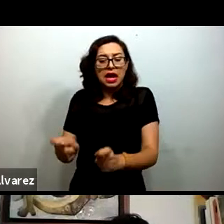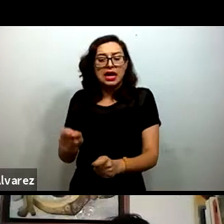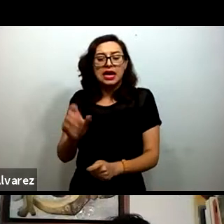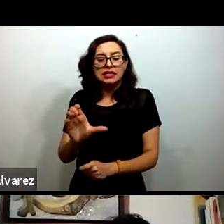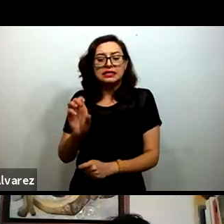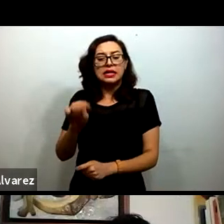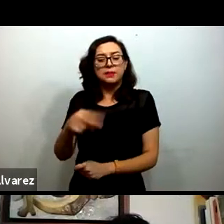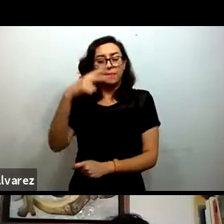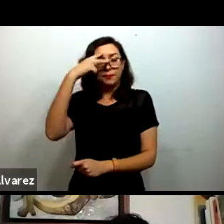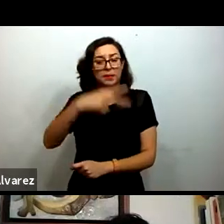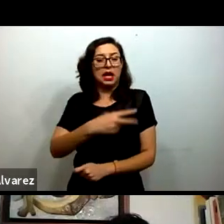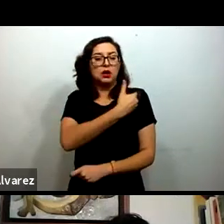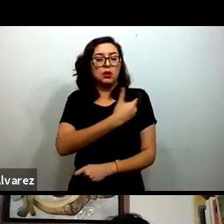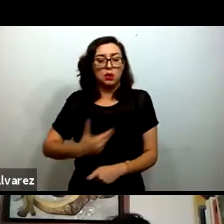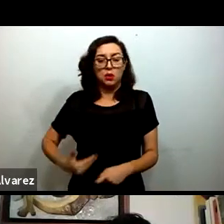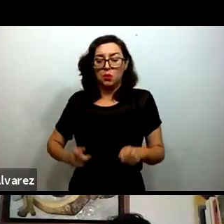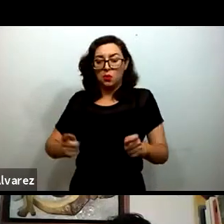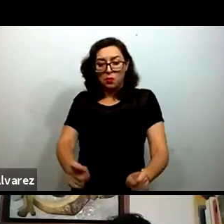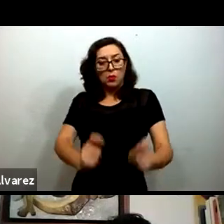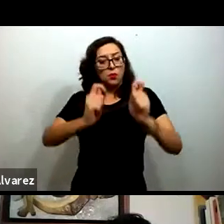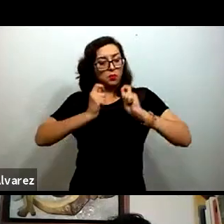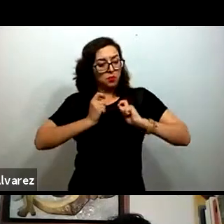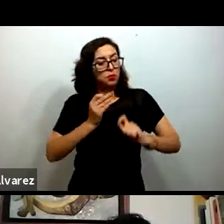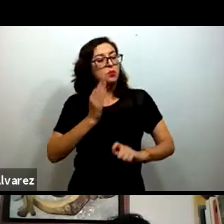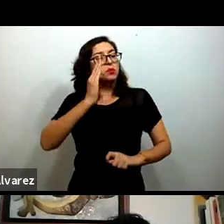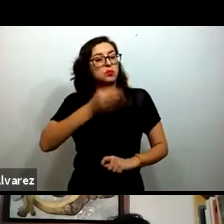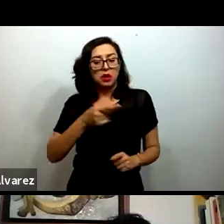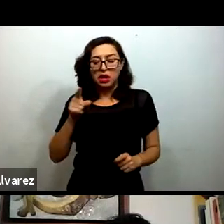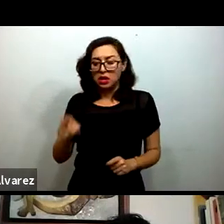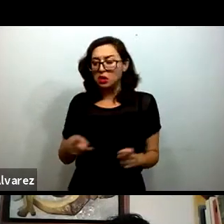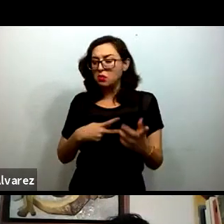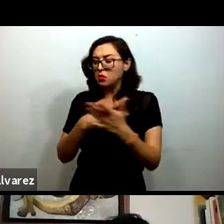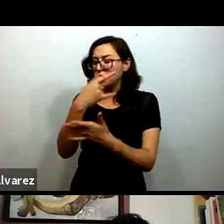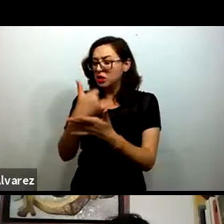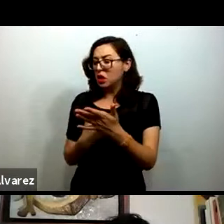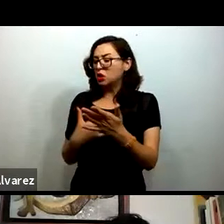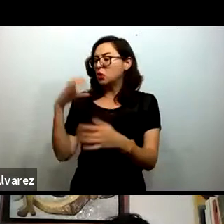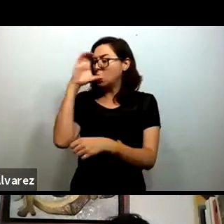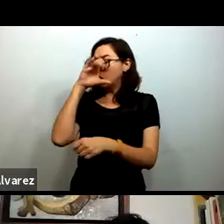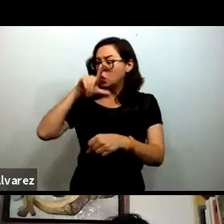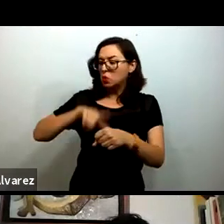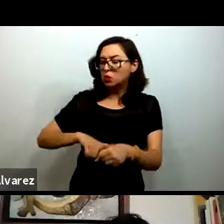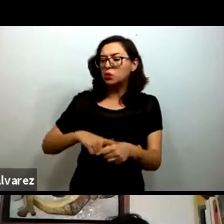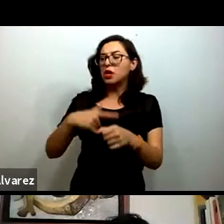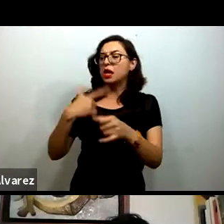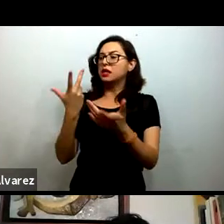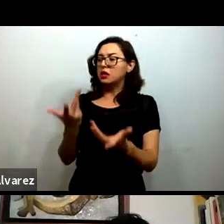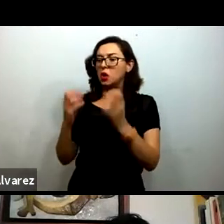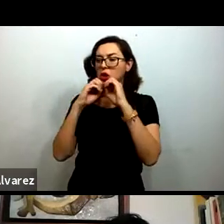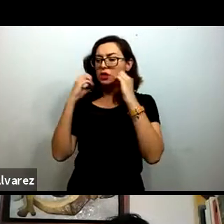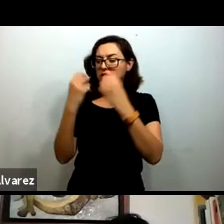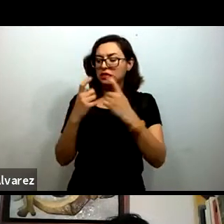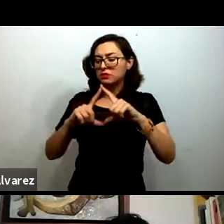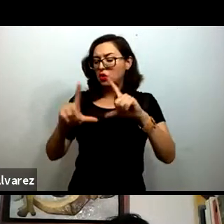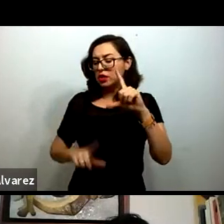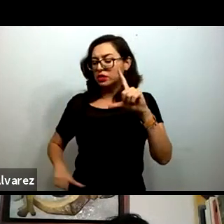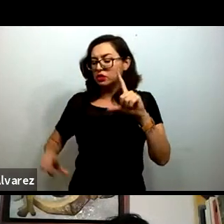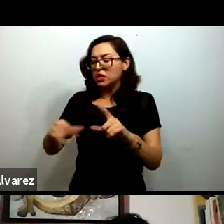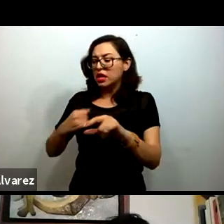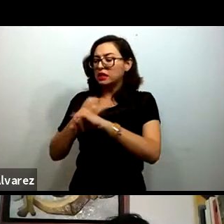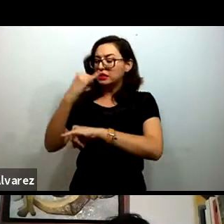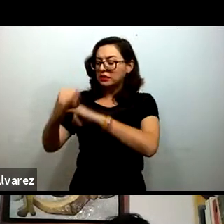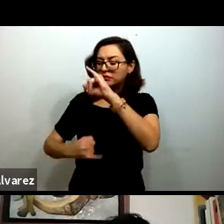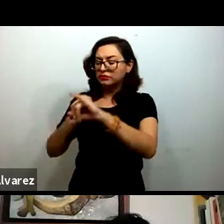desde donde impulsa proyectos educativos y culturales, muchos de ellos en alianzas con organismos de instituciones nacionales e internacionales.